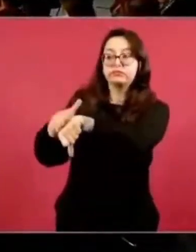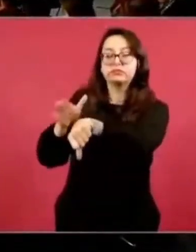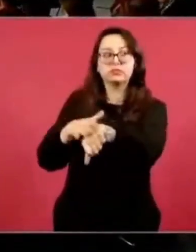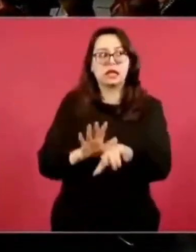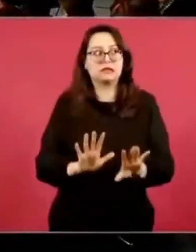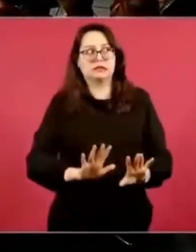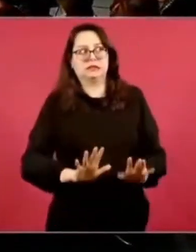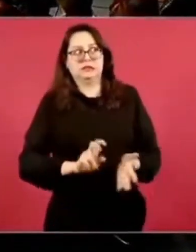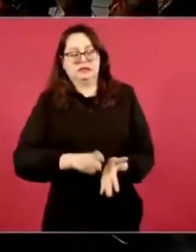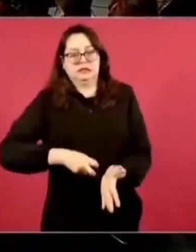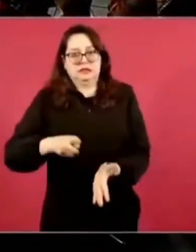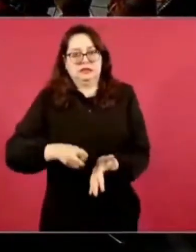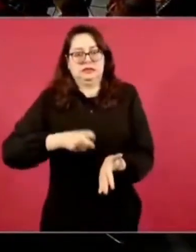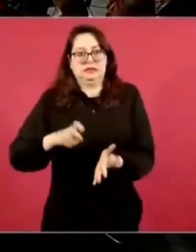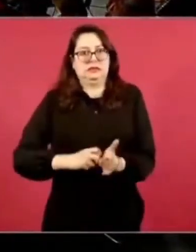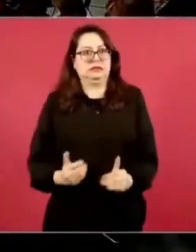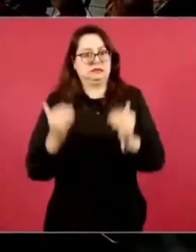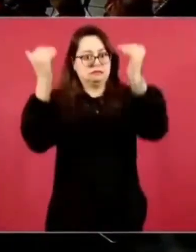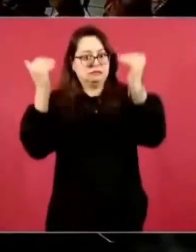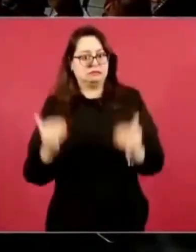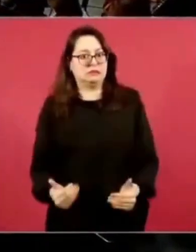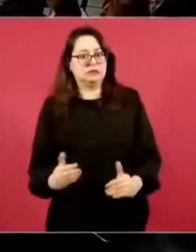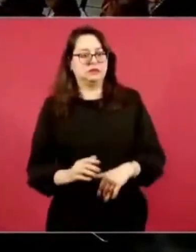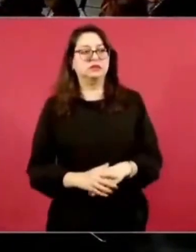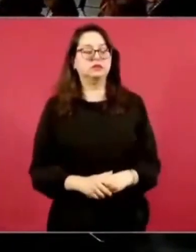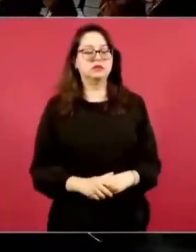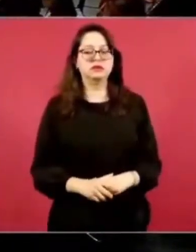pero si hablamos de 12 mil, 13 mil,